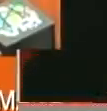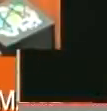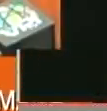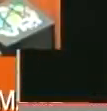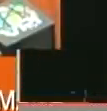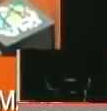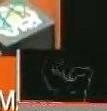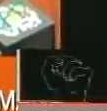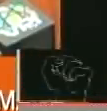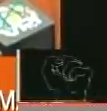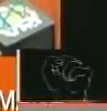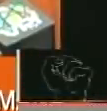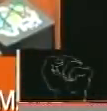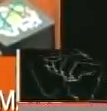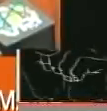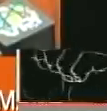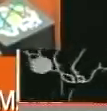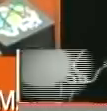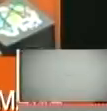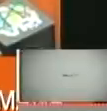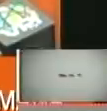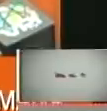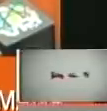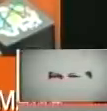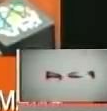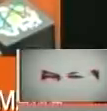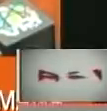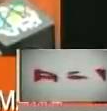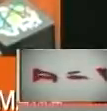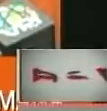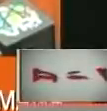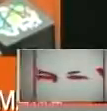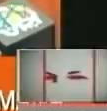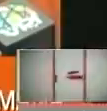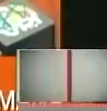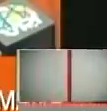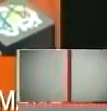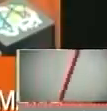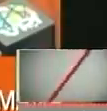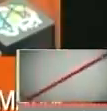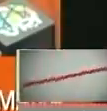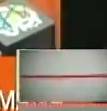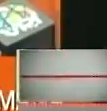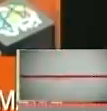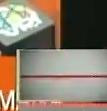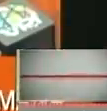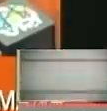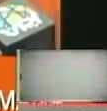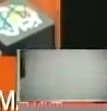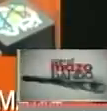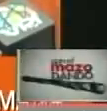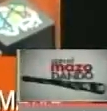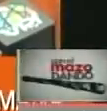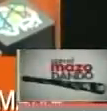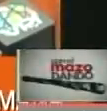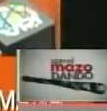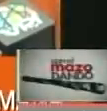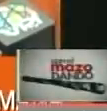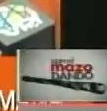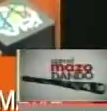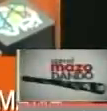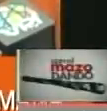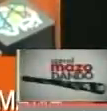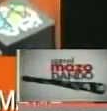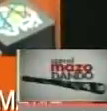Juan de Villegas, en Barquisimeto, en el estado de Olara, cuando acompañando al presidente encargado de la república, Juan Guaidó, iniciando